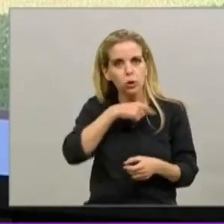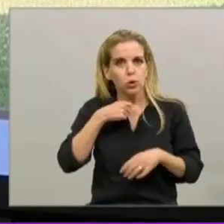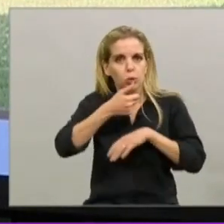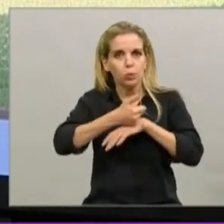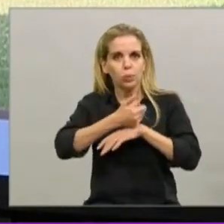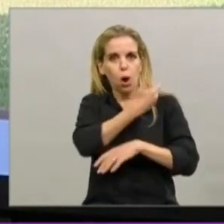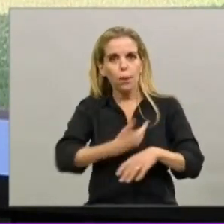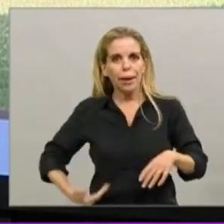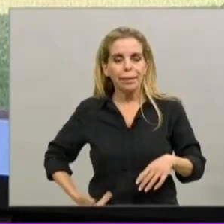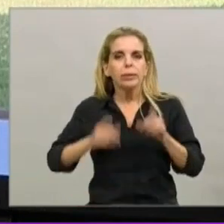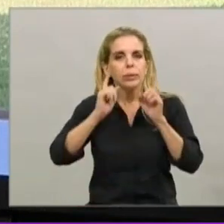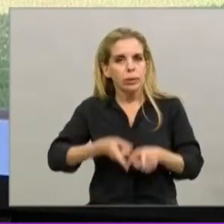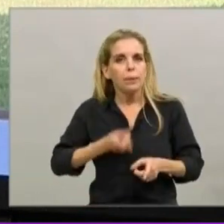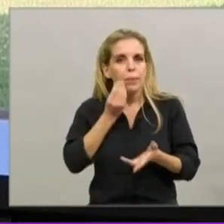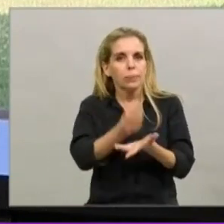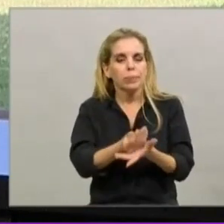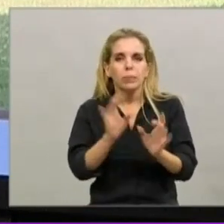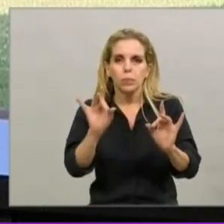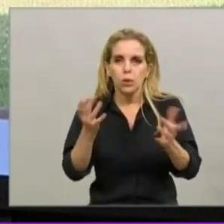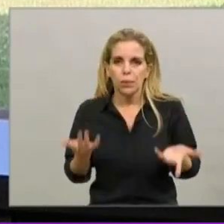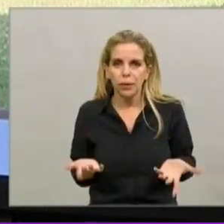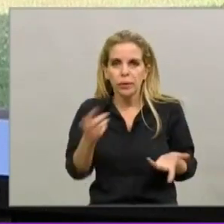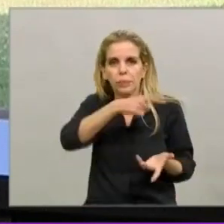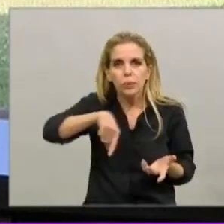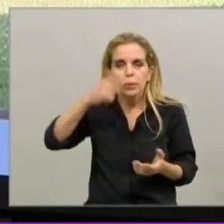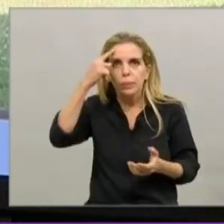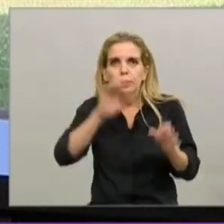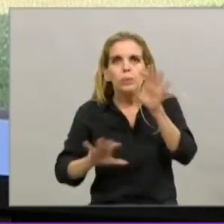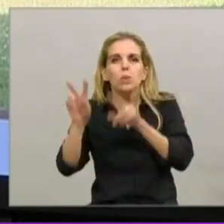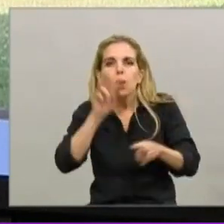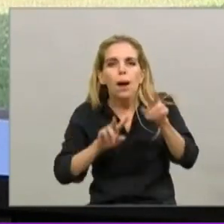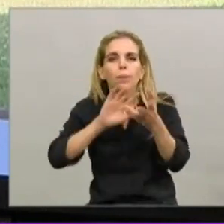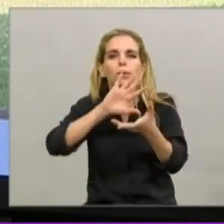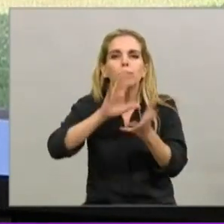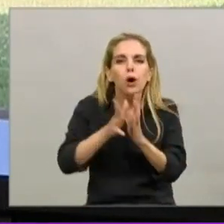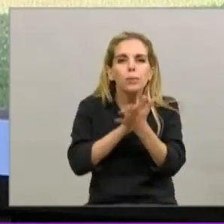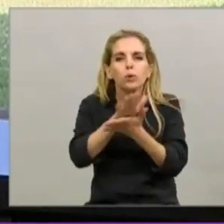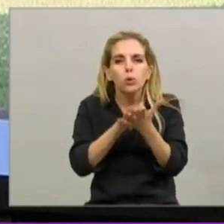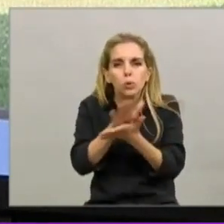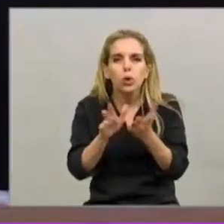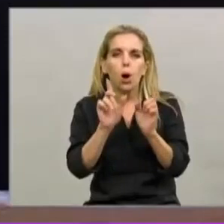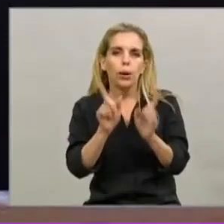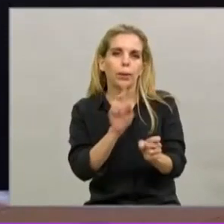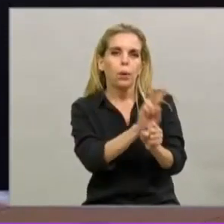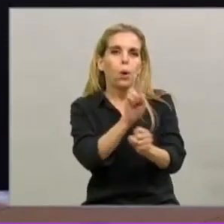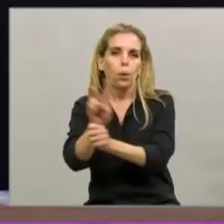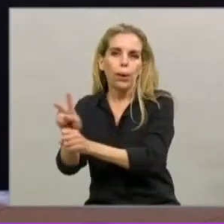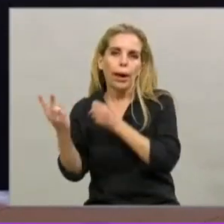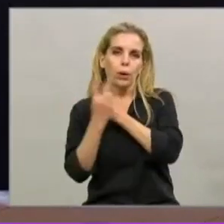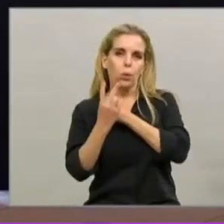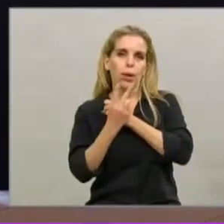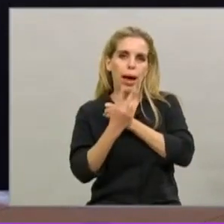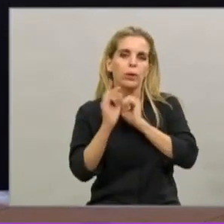gobernantes que hacemos todo lo humanamente posible para superar esta situación y cuidarlos, pero sabemos del